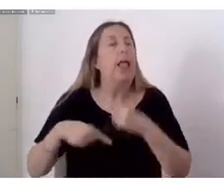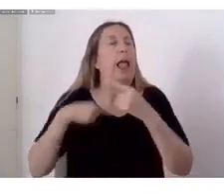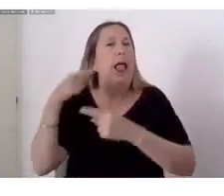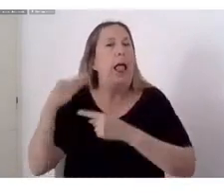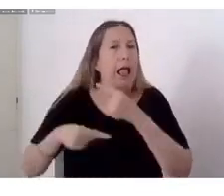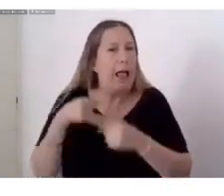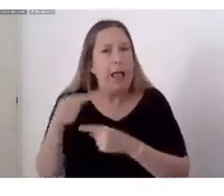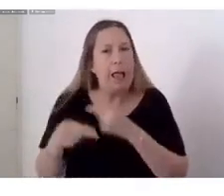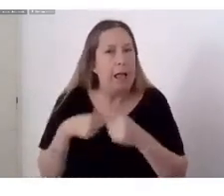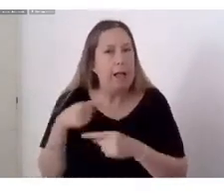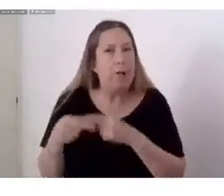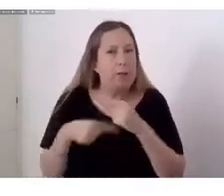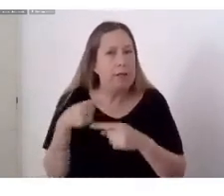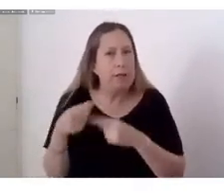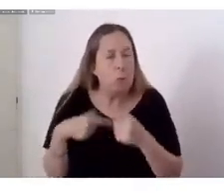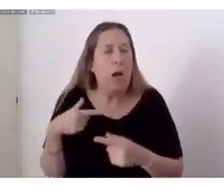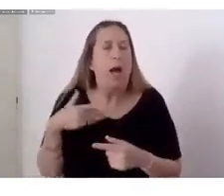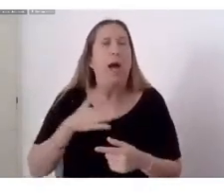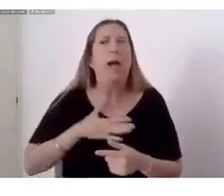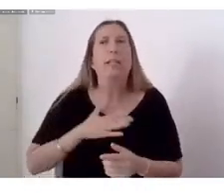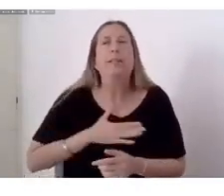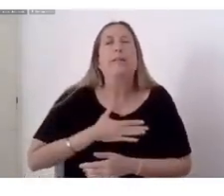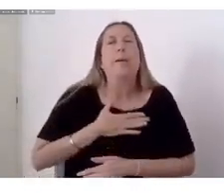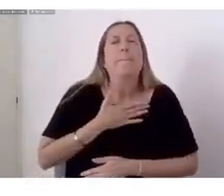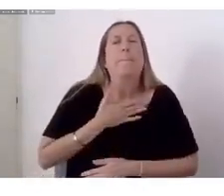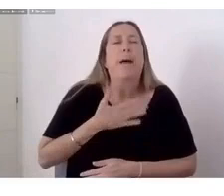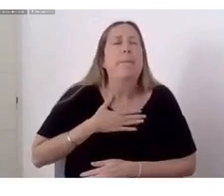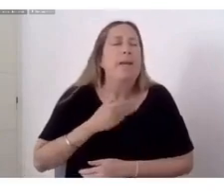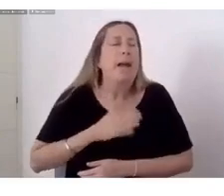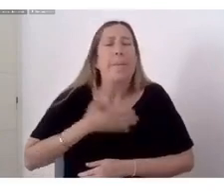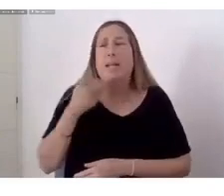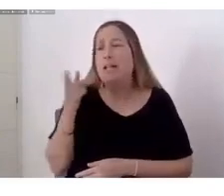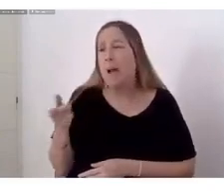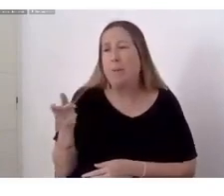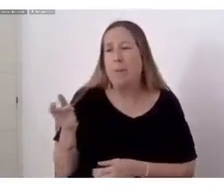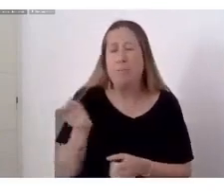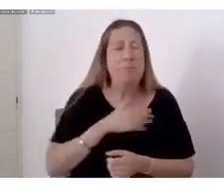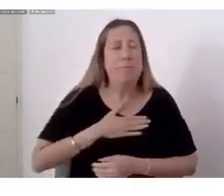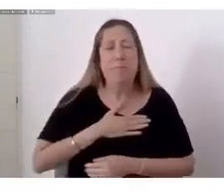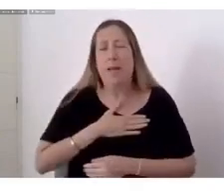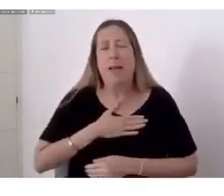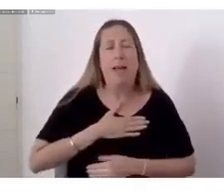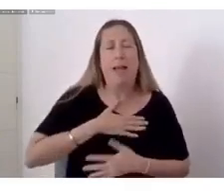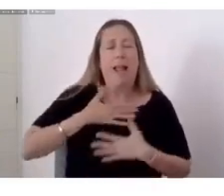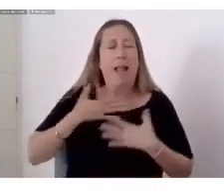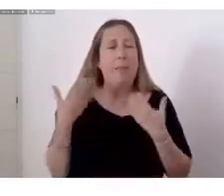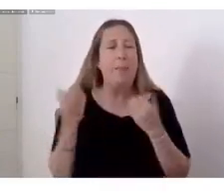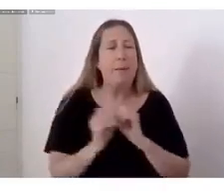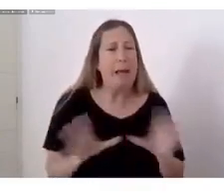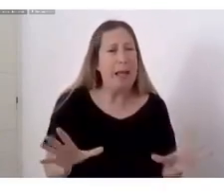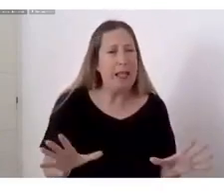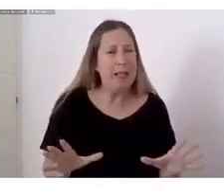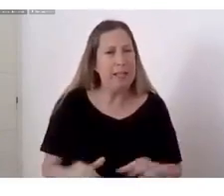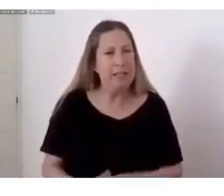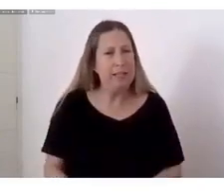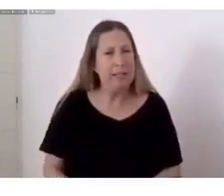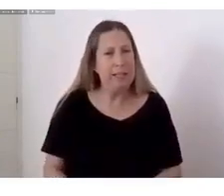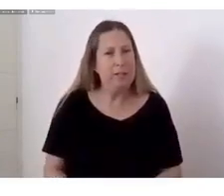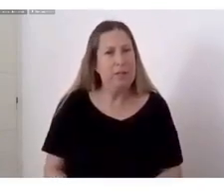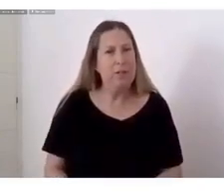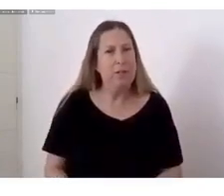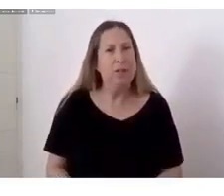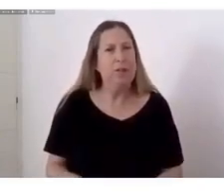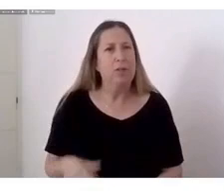ventaja Y el amarte Es sucumbir Alma No quiero